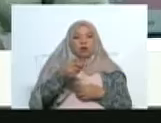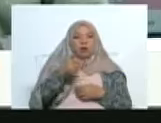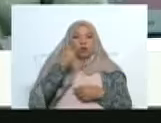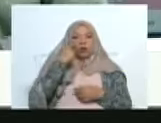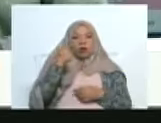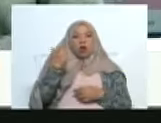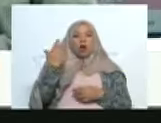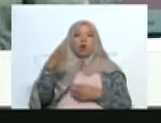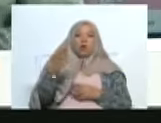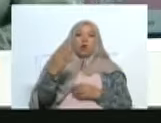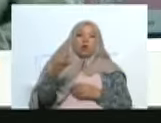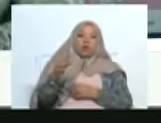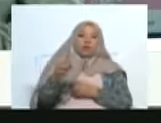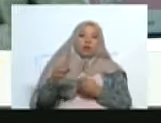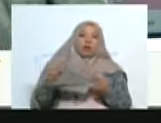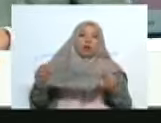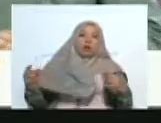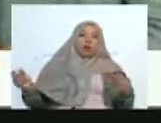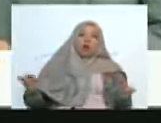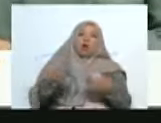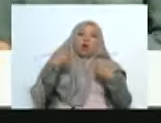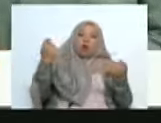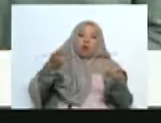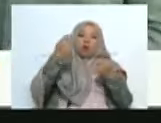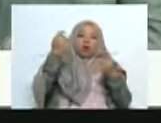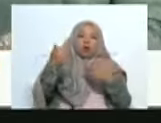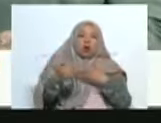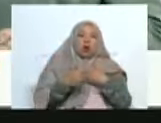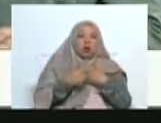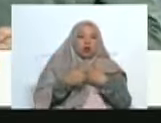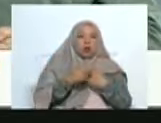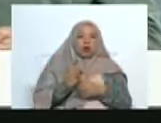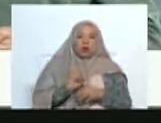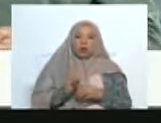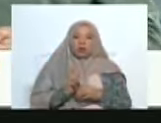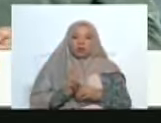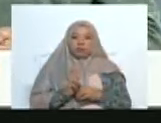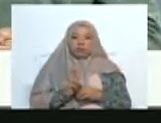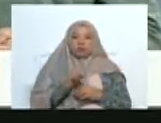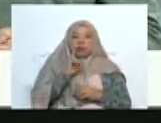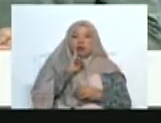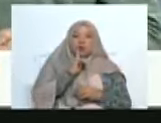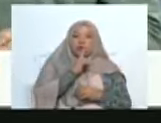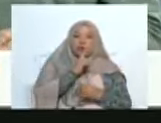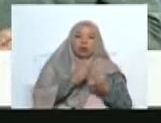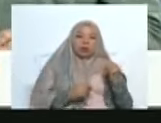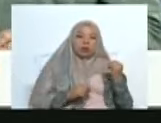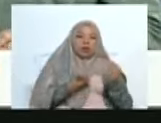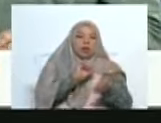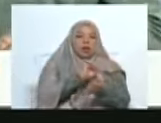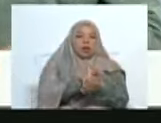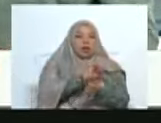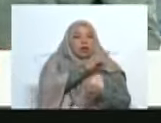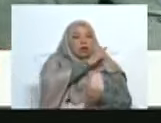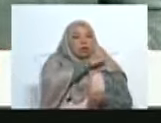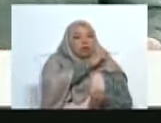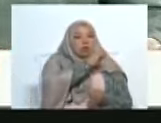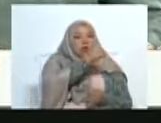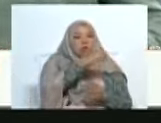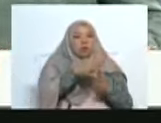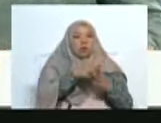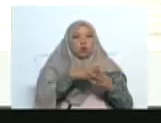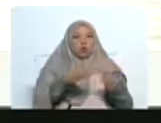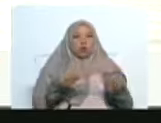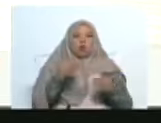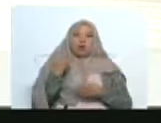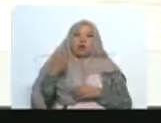campaña contra Venezuela, toda la conspiración contra Venezuela. Lo tengo, nombre, apellido, cargo que tuvieron y todo viene de